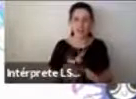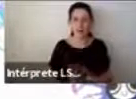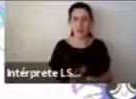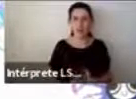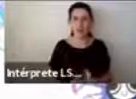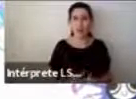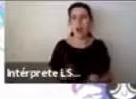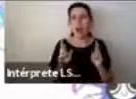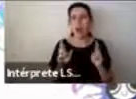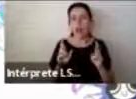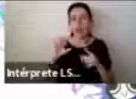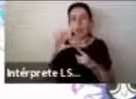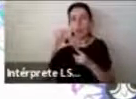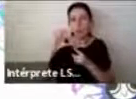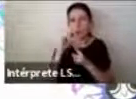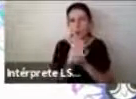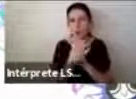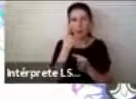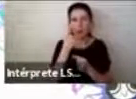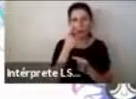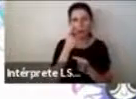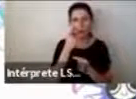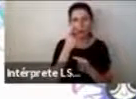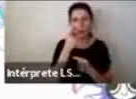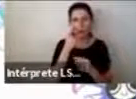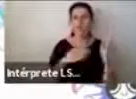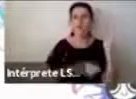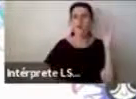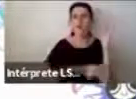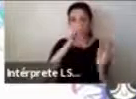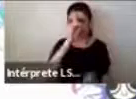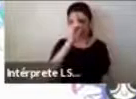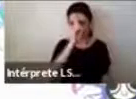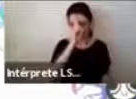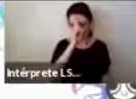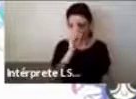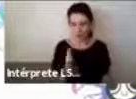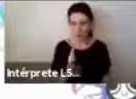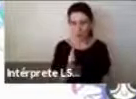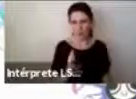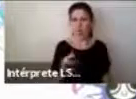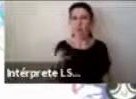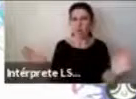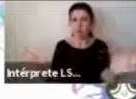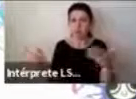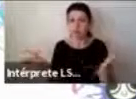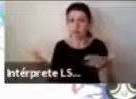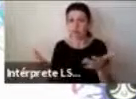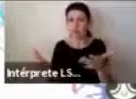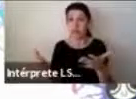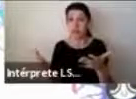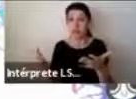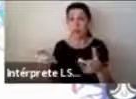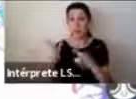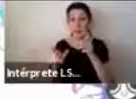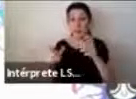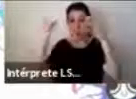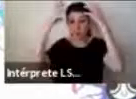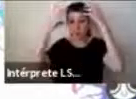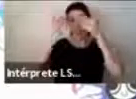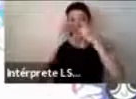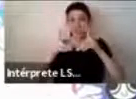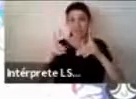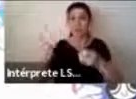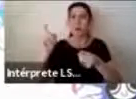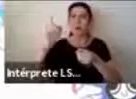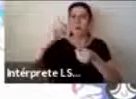se ha basado en el respeto y también en fomentar la participación de personas neurodiversas a nivel social. Ese